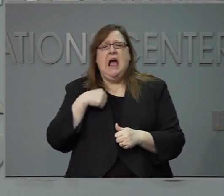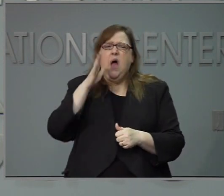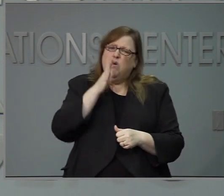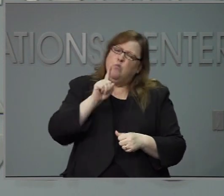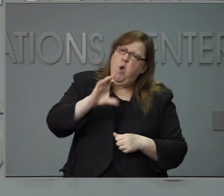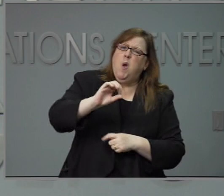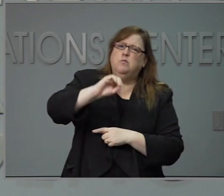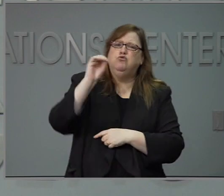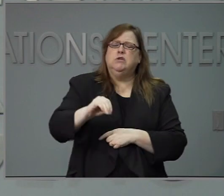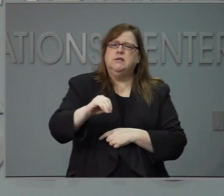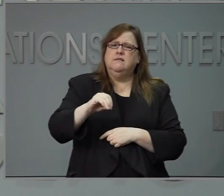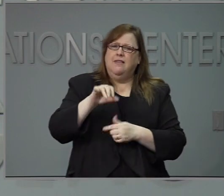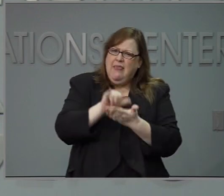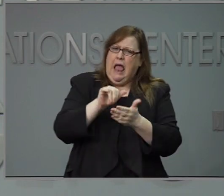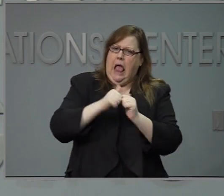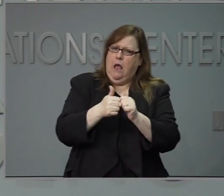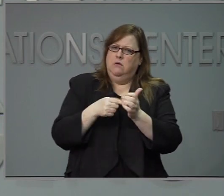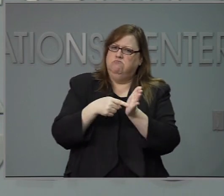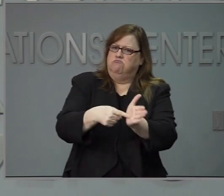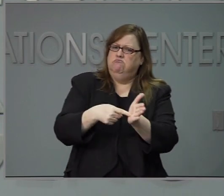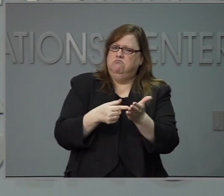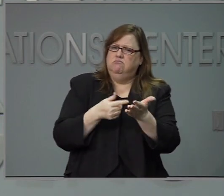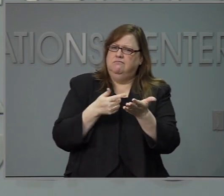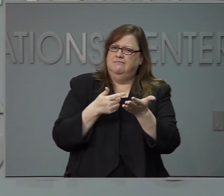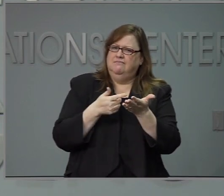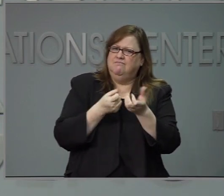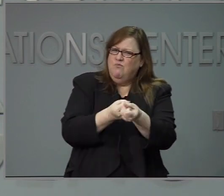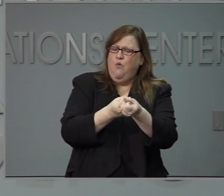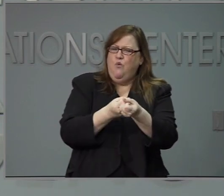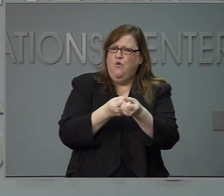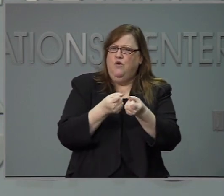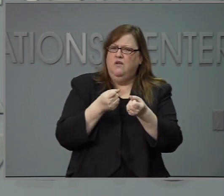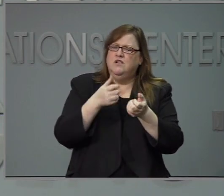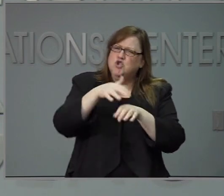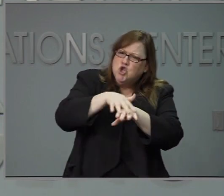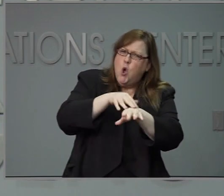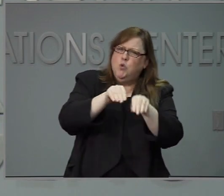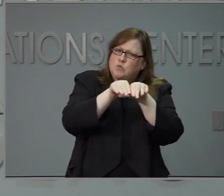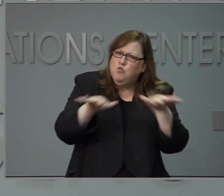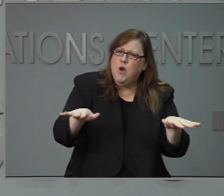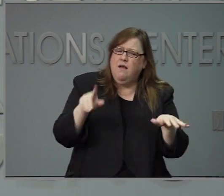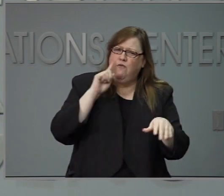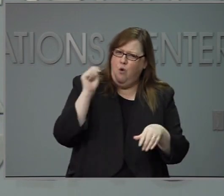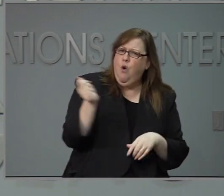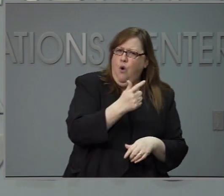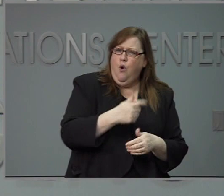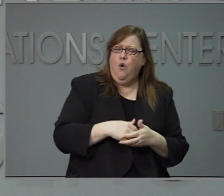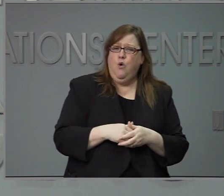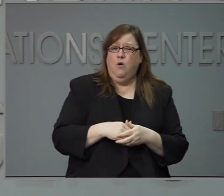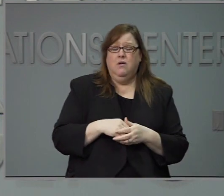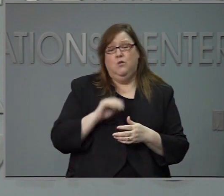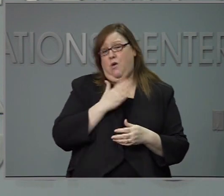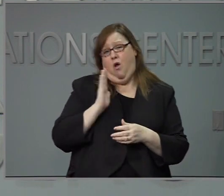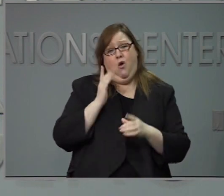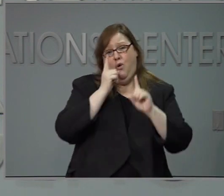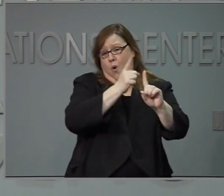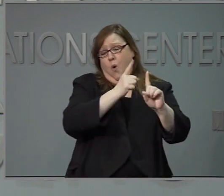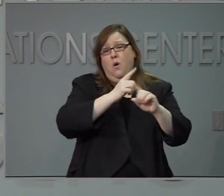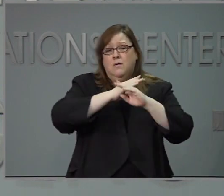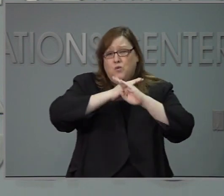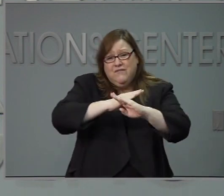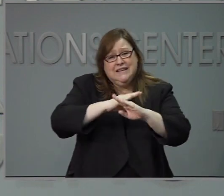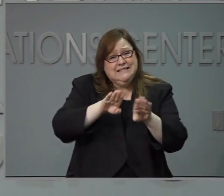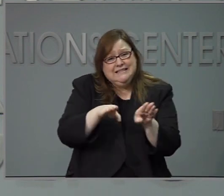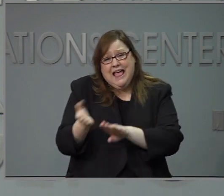común para reducir la propagación en beneficio de todos porque queremos evitar más muertes y reducir la